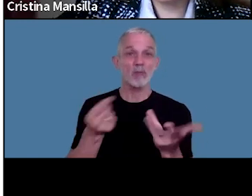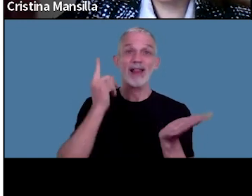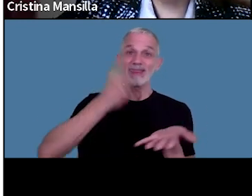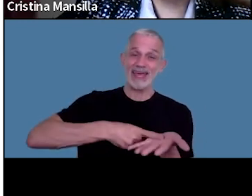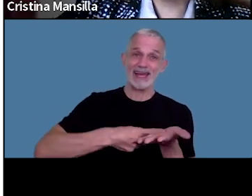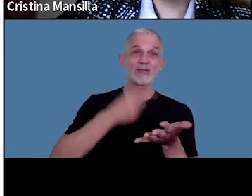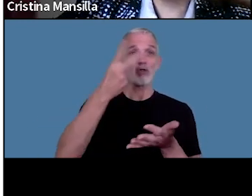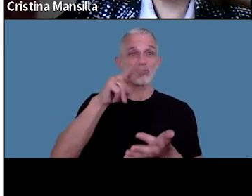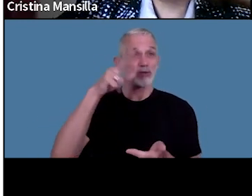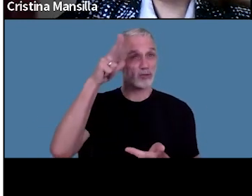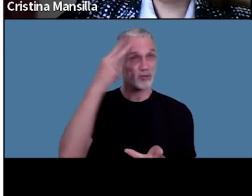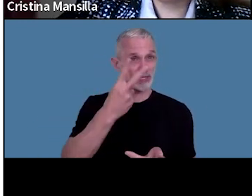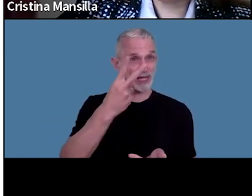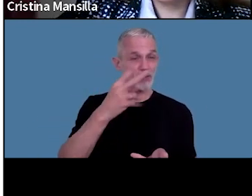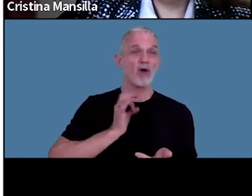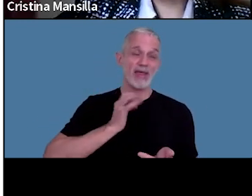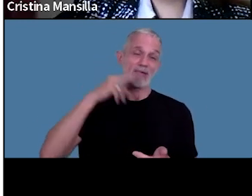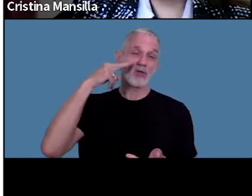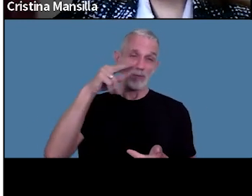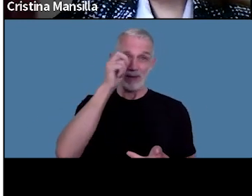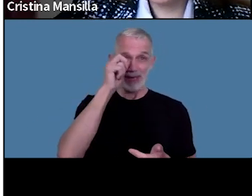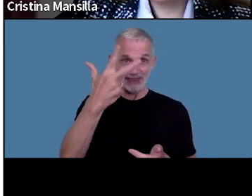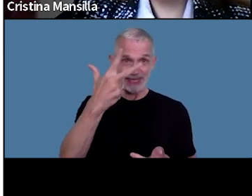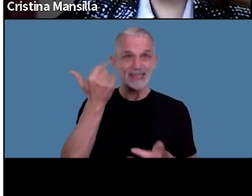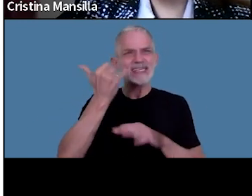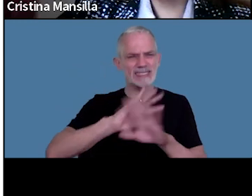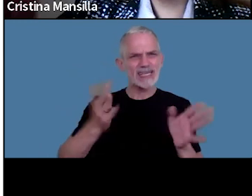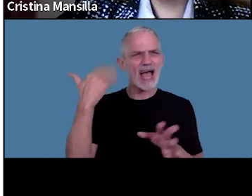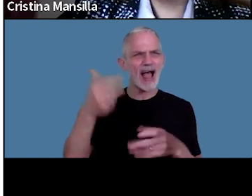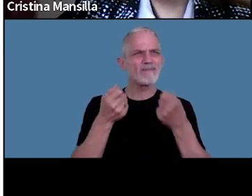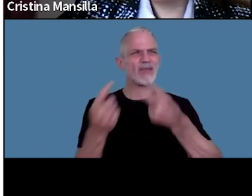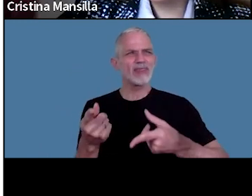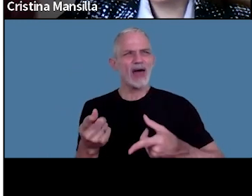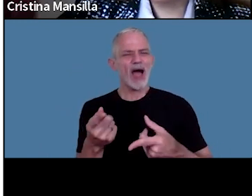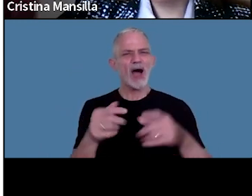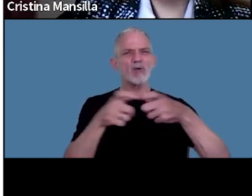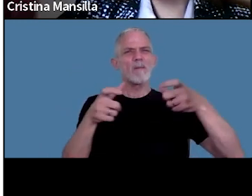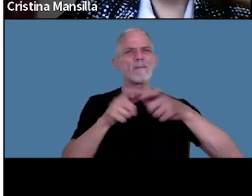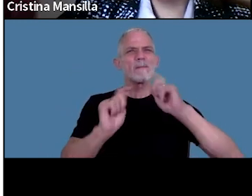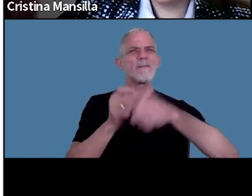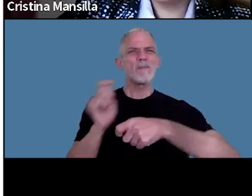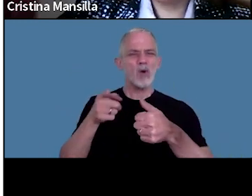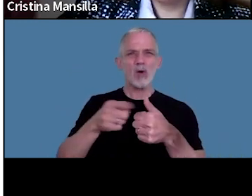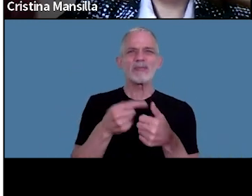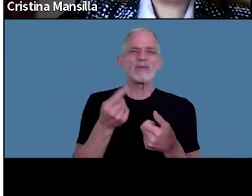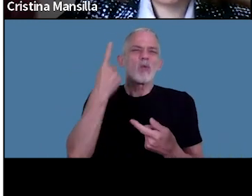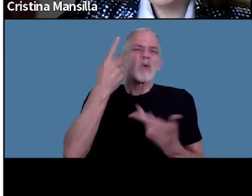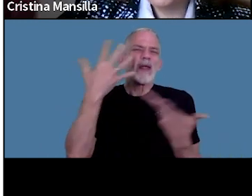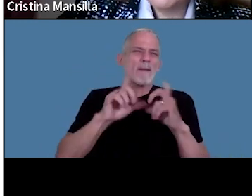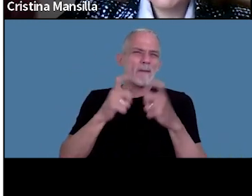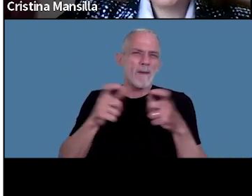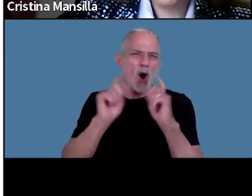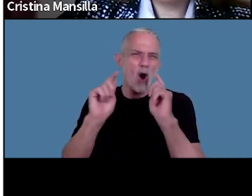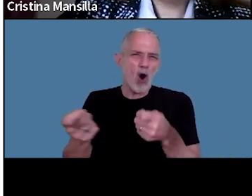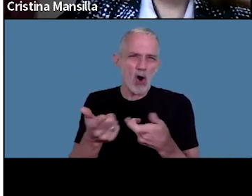282 del 2023 ya había otorgado un ingreso previsional excepcional no